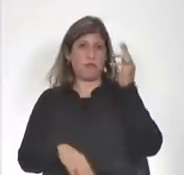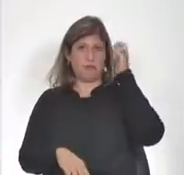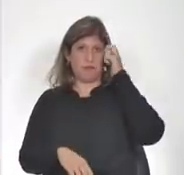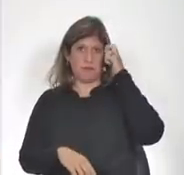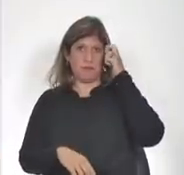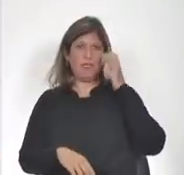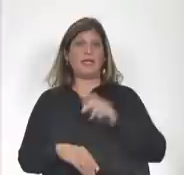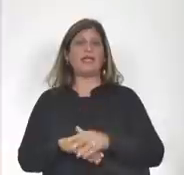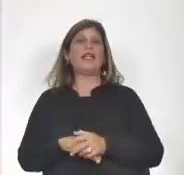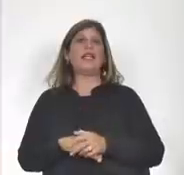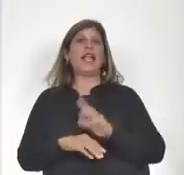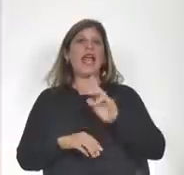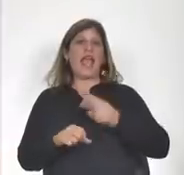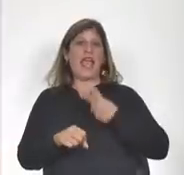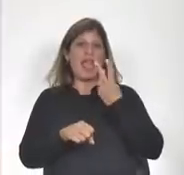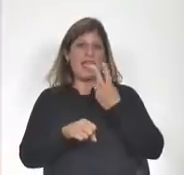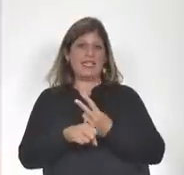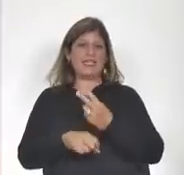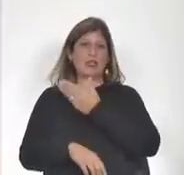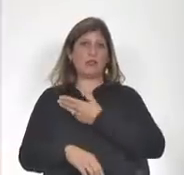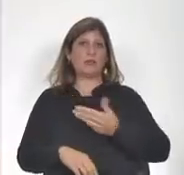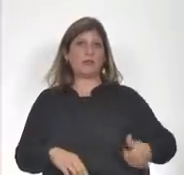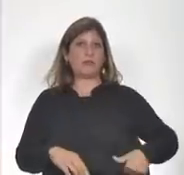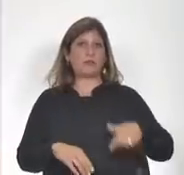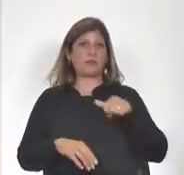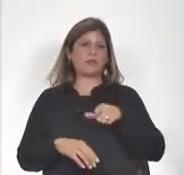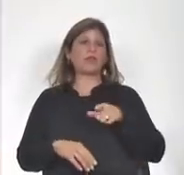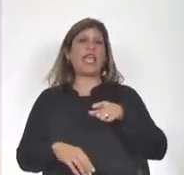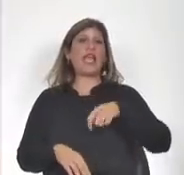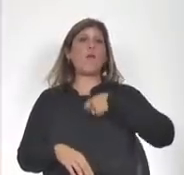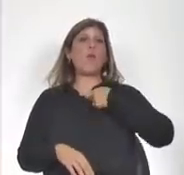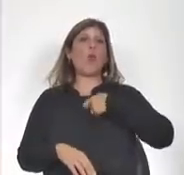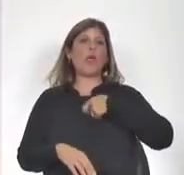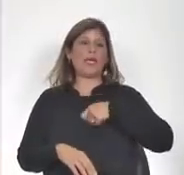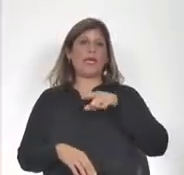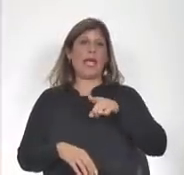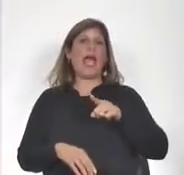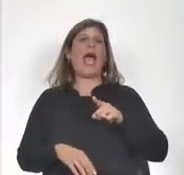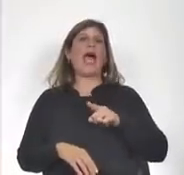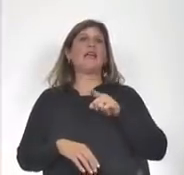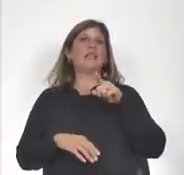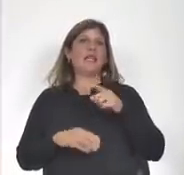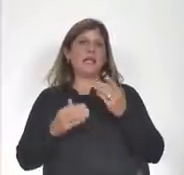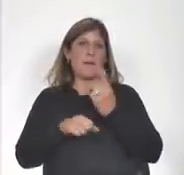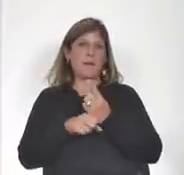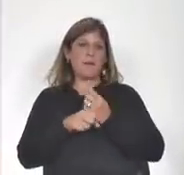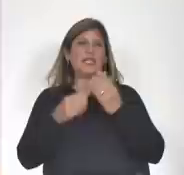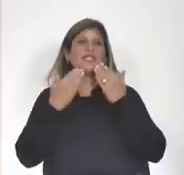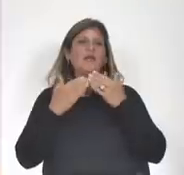En el segundo gobierno del Frente Amplio, el presidido por el compañero José Mujica, a los 136 días.